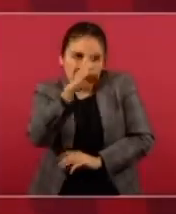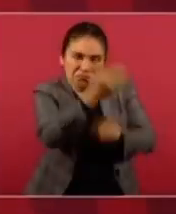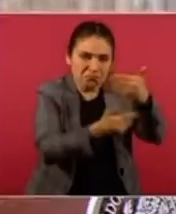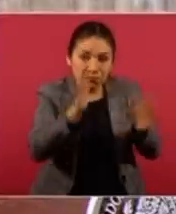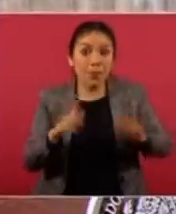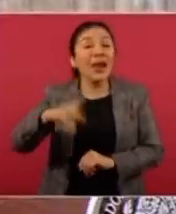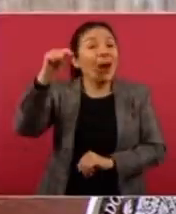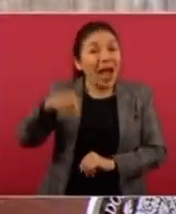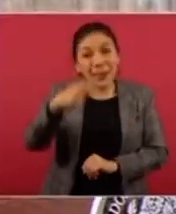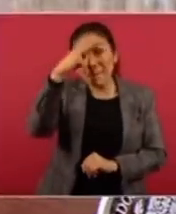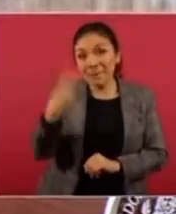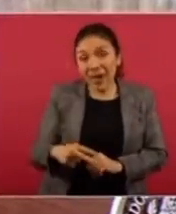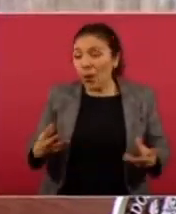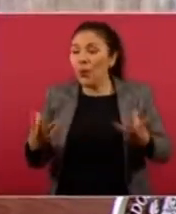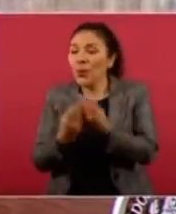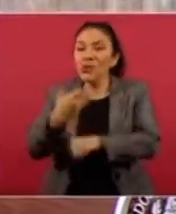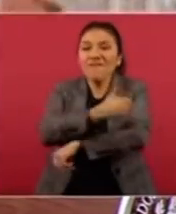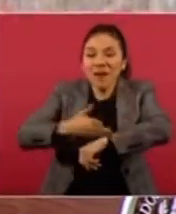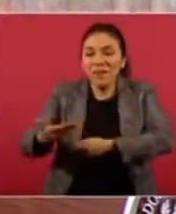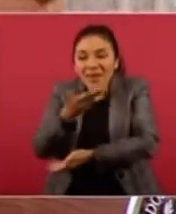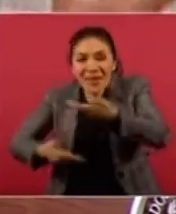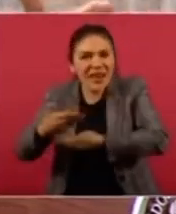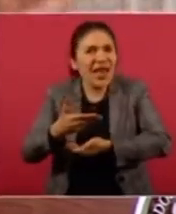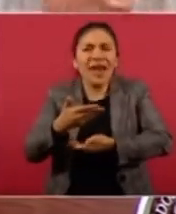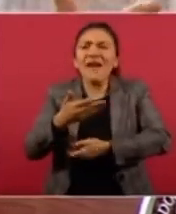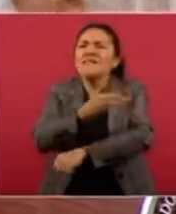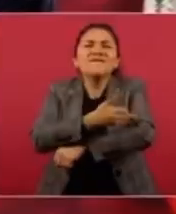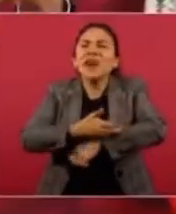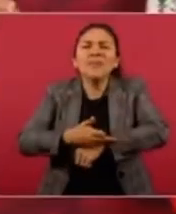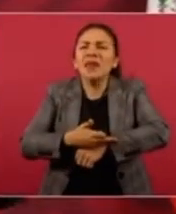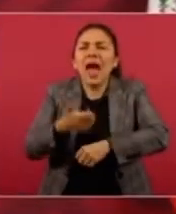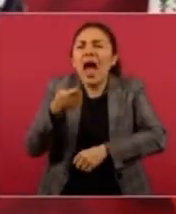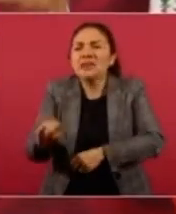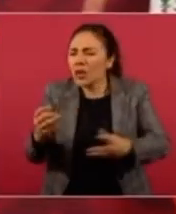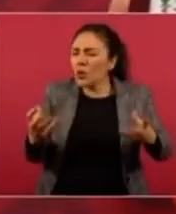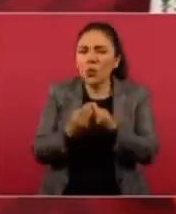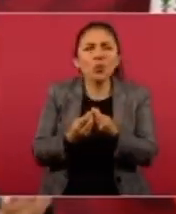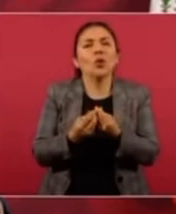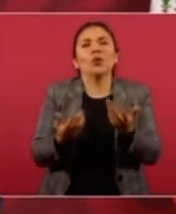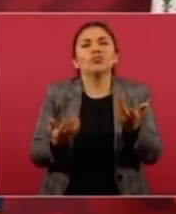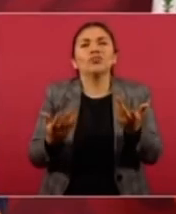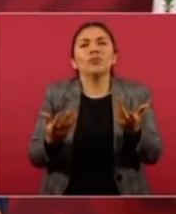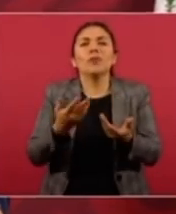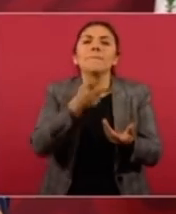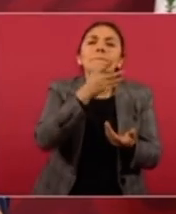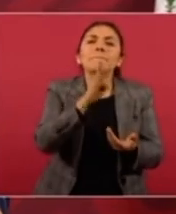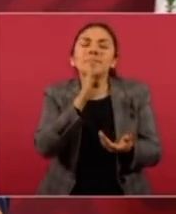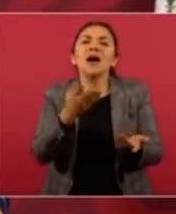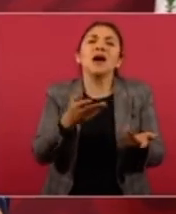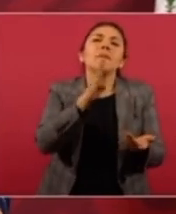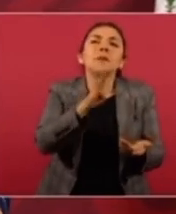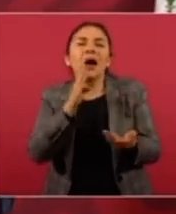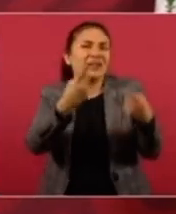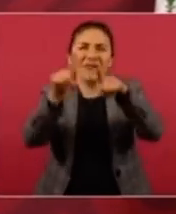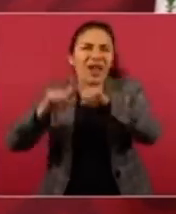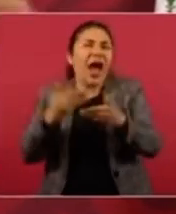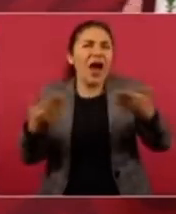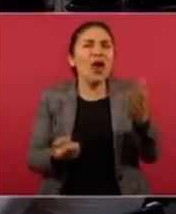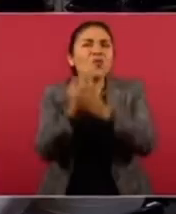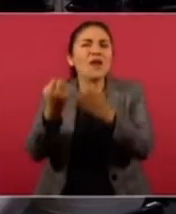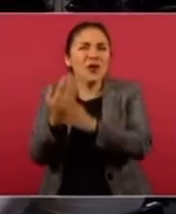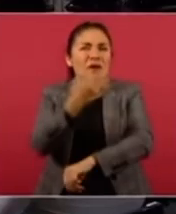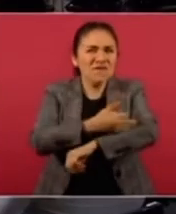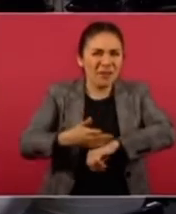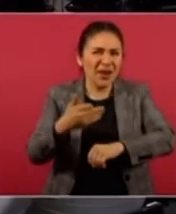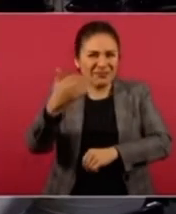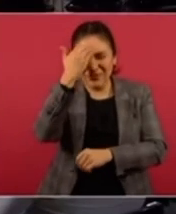hasta llevado a la silla eléctrica. Así, de ese tamaño. Porque los que violan la ley no la van a dejar